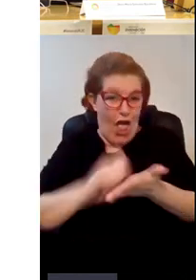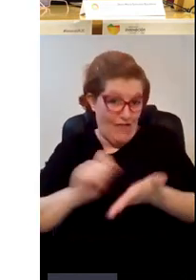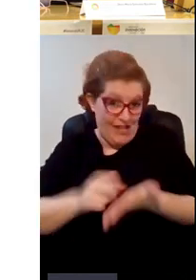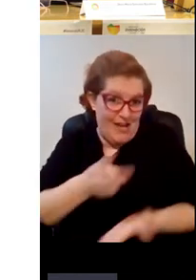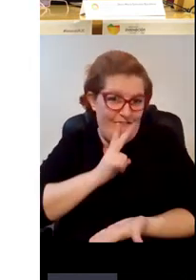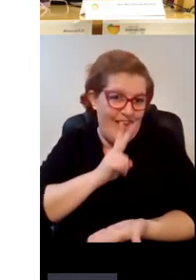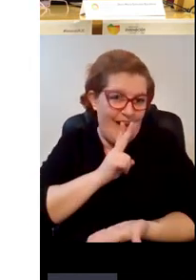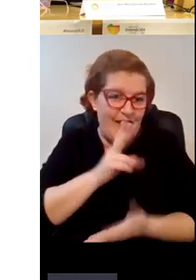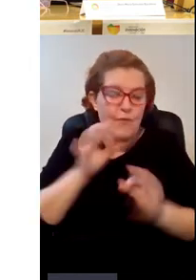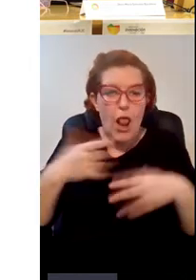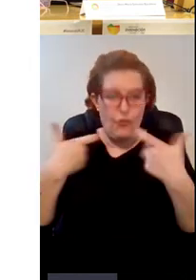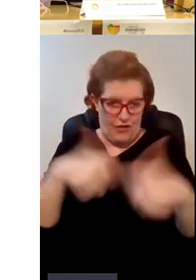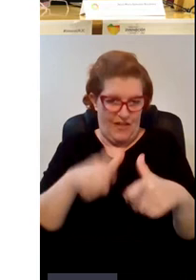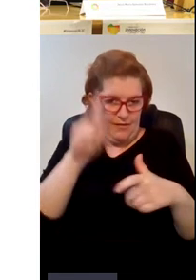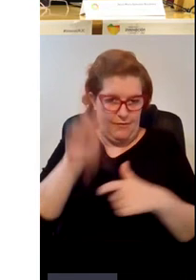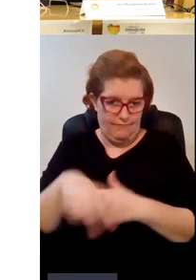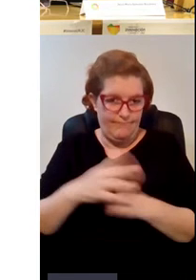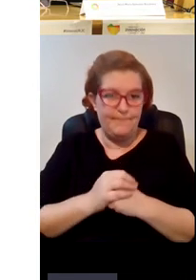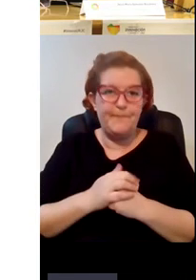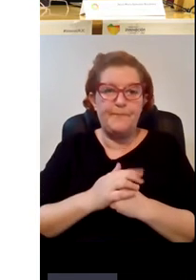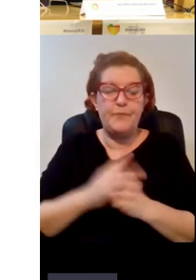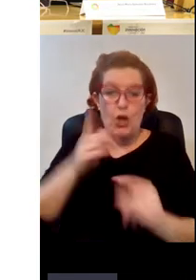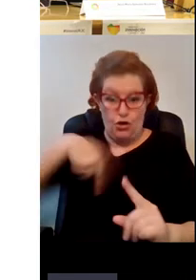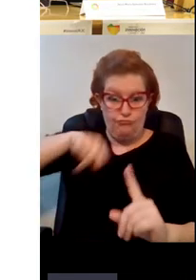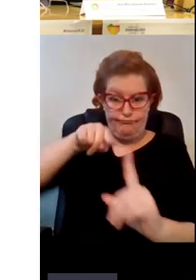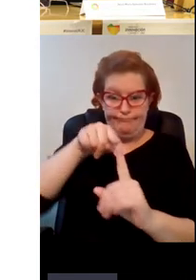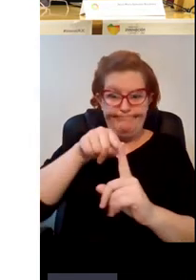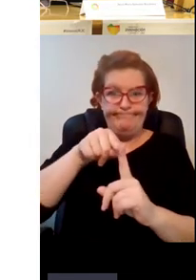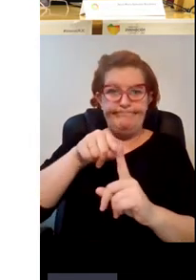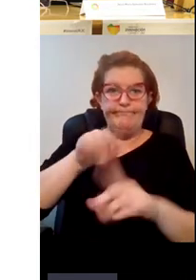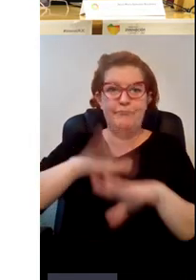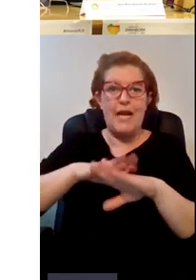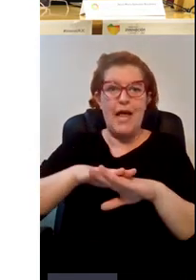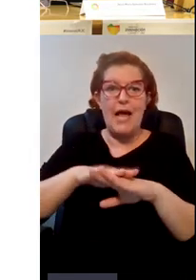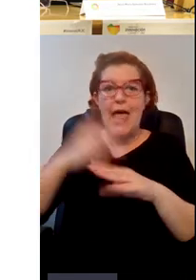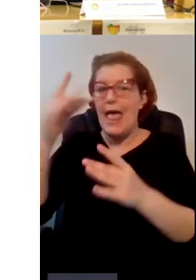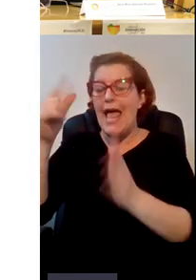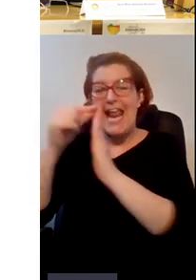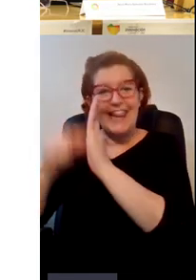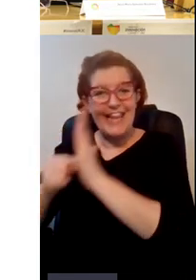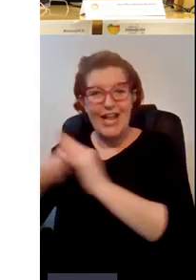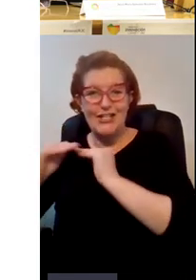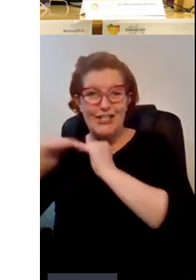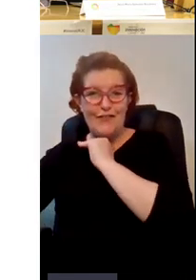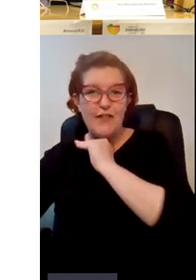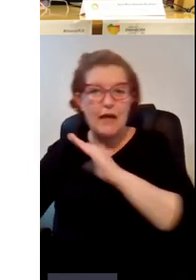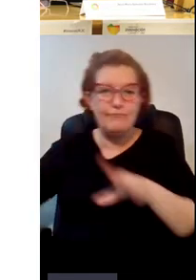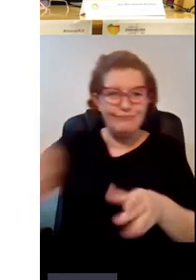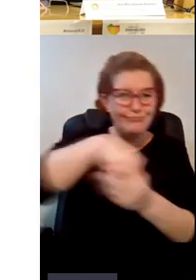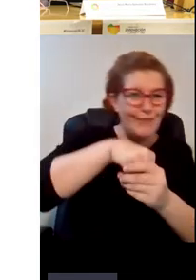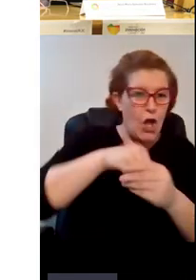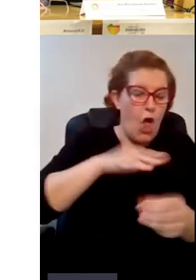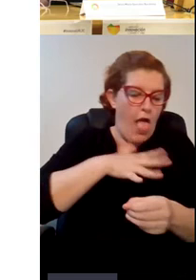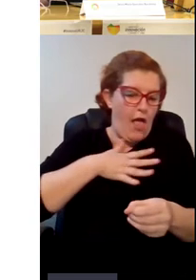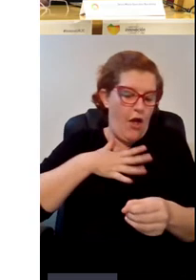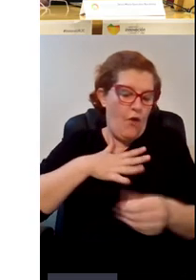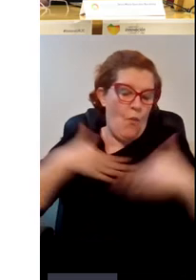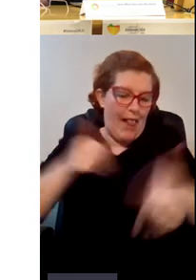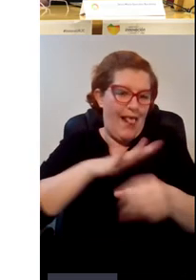unidad que tiene el objetivo de incluir los criterios de sostenibilidad en cualquier ámbito de actividad universitaria vale